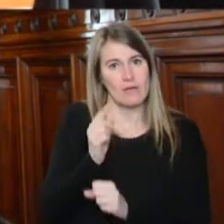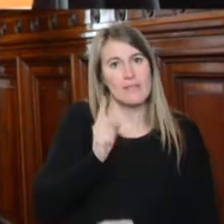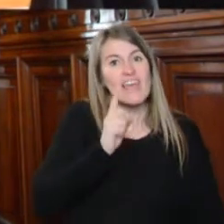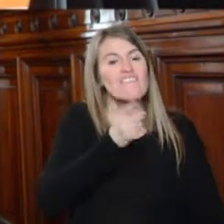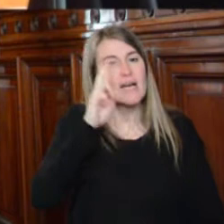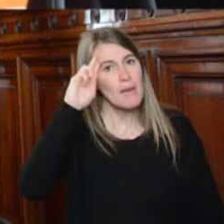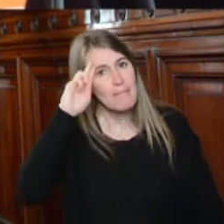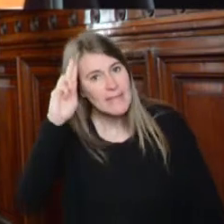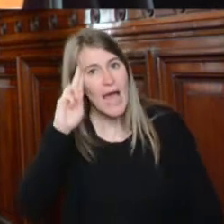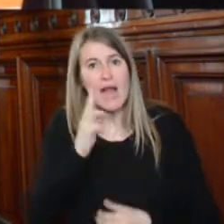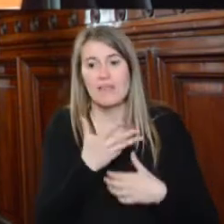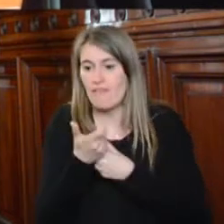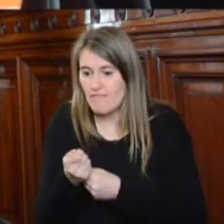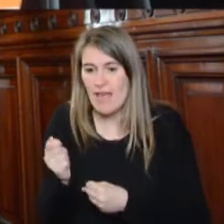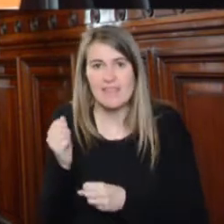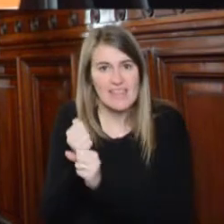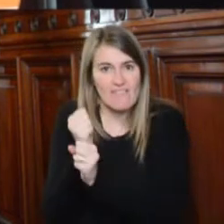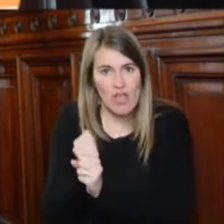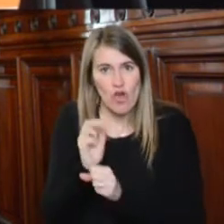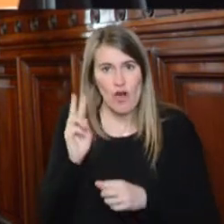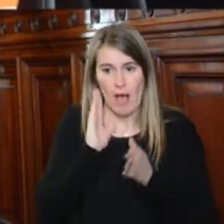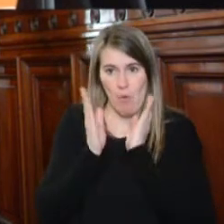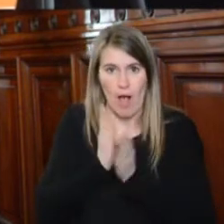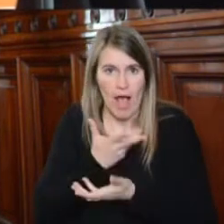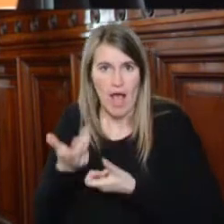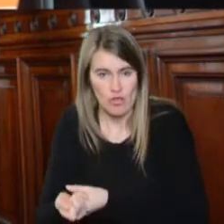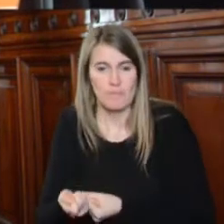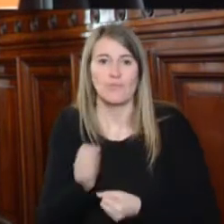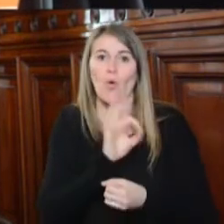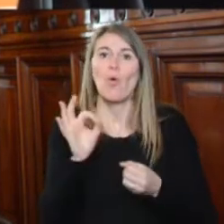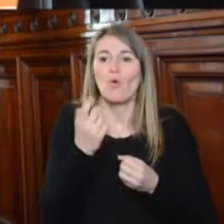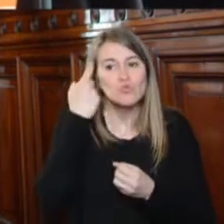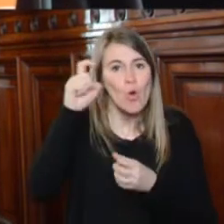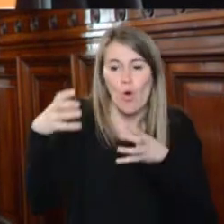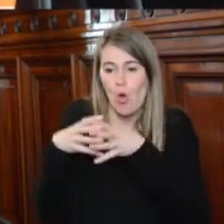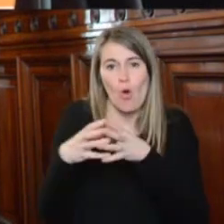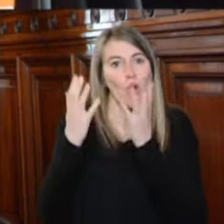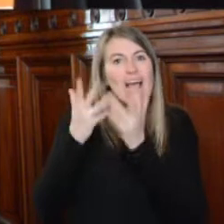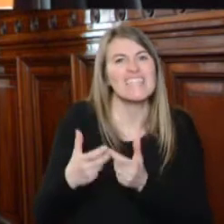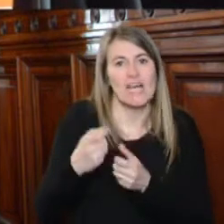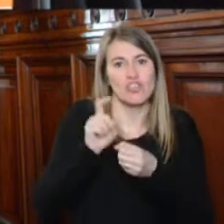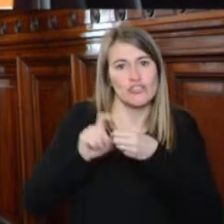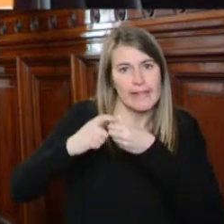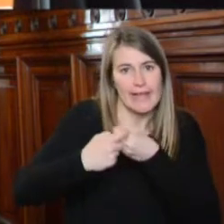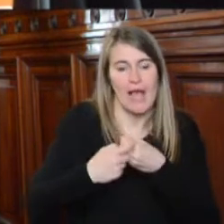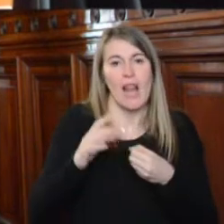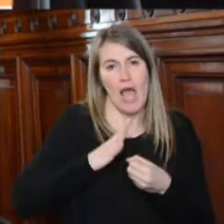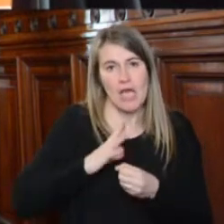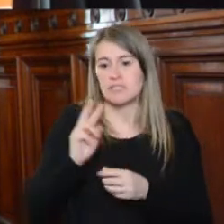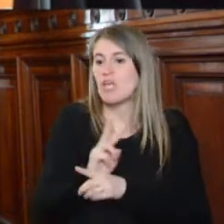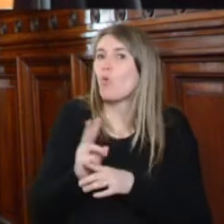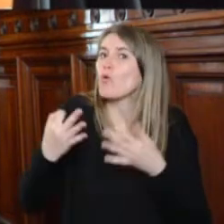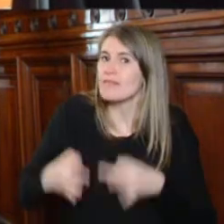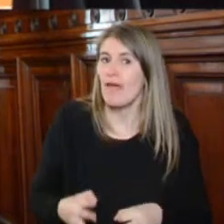defienden y acompañan a trabajadores, la autonomía de las organizaciones sindicales, su libertad para actuar y la seguridad e indemnidad de sus